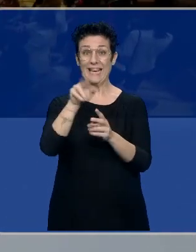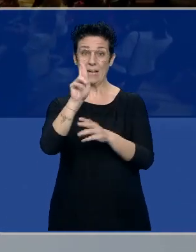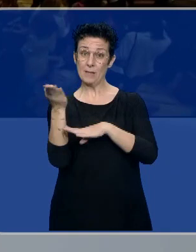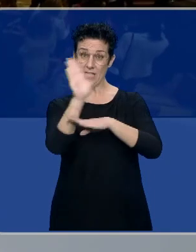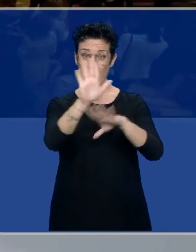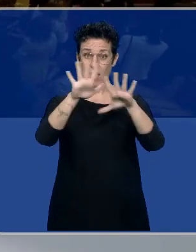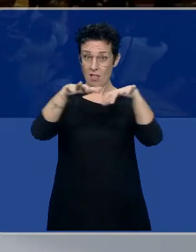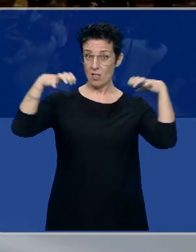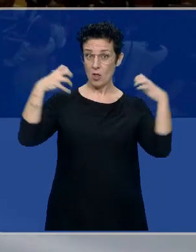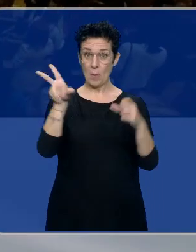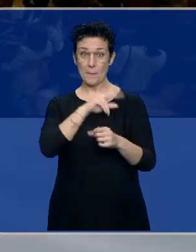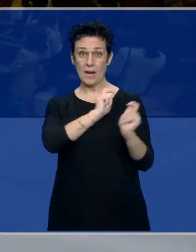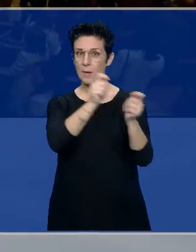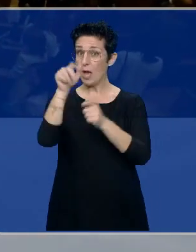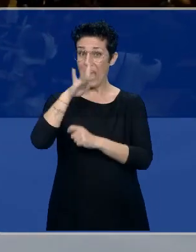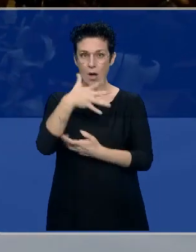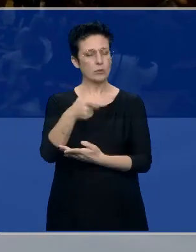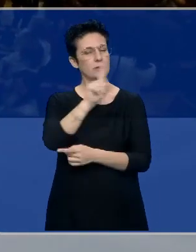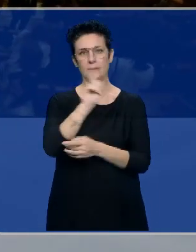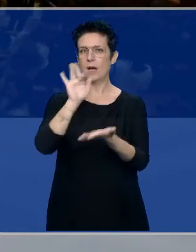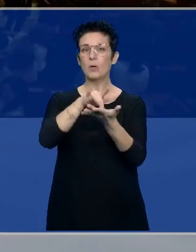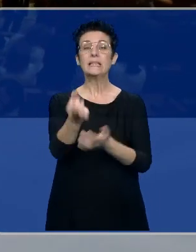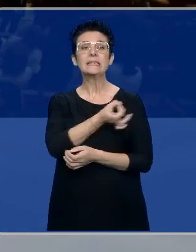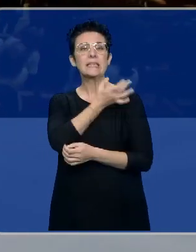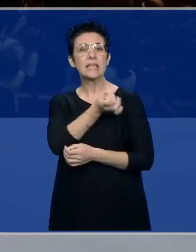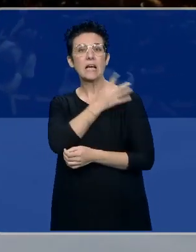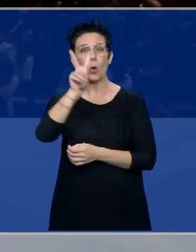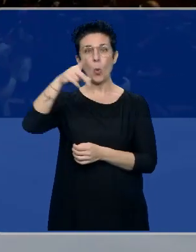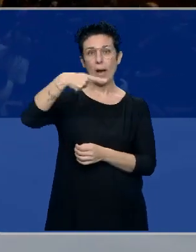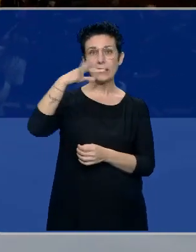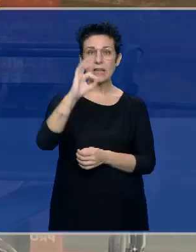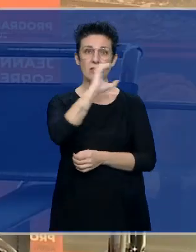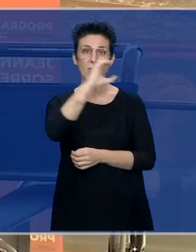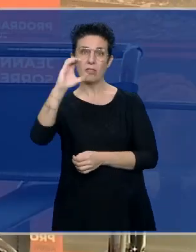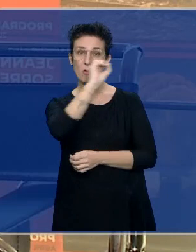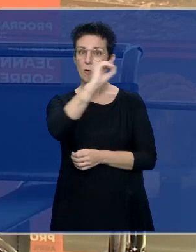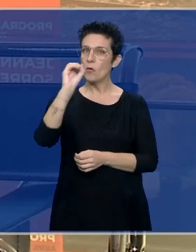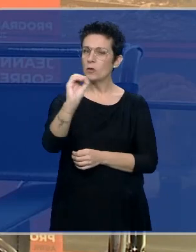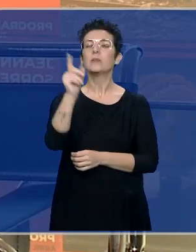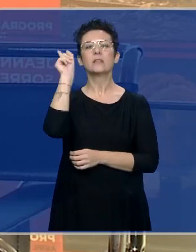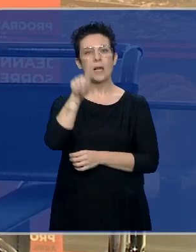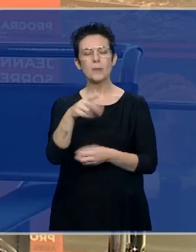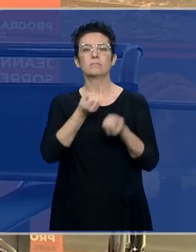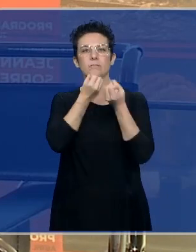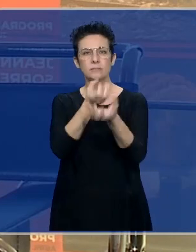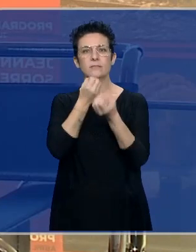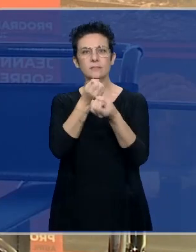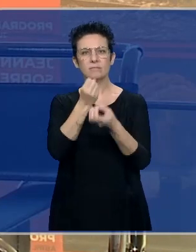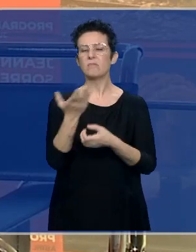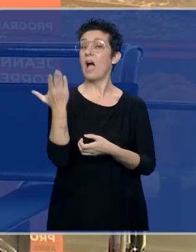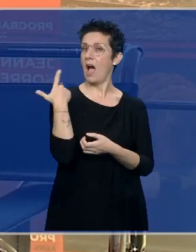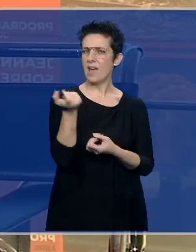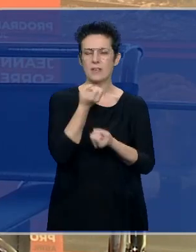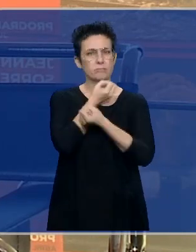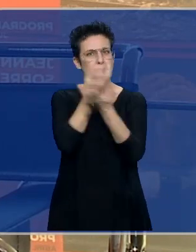entrega de los premios Castilla y León. Asimismo, los sindicatos UGT y comisiones obreras anunciaban ayer que tampoco